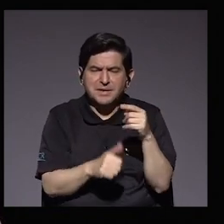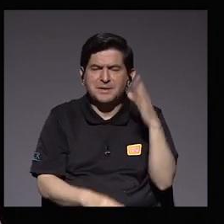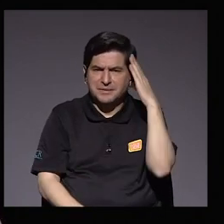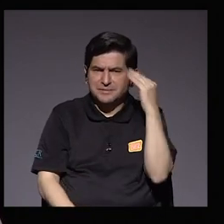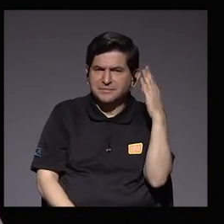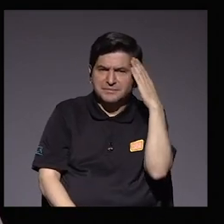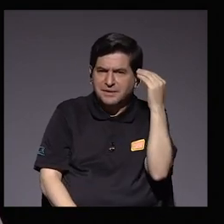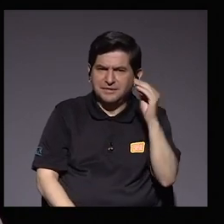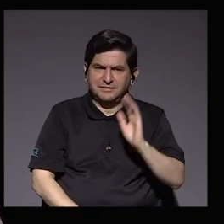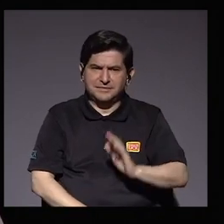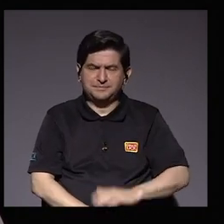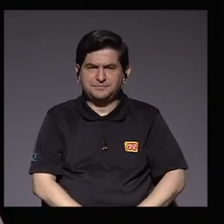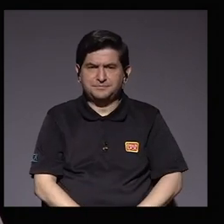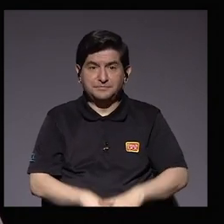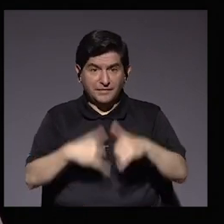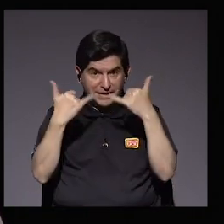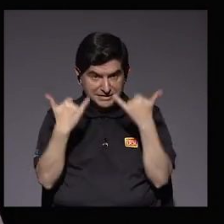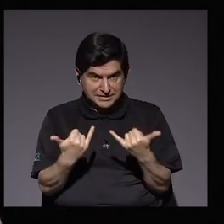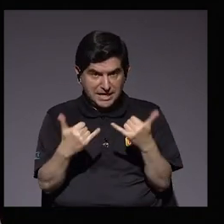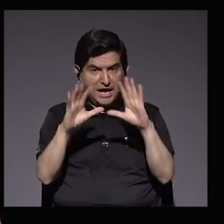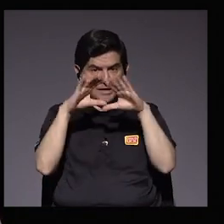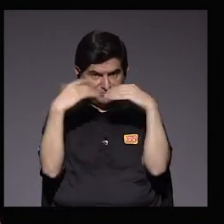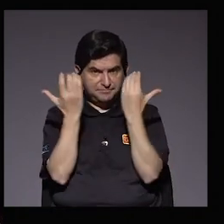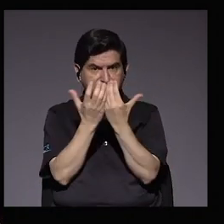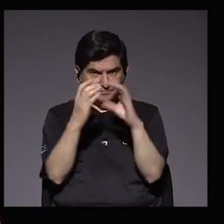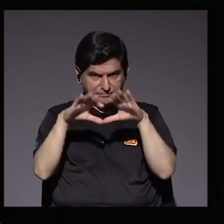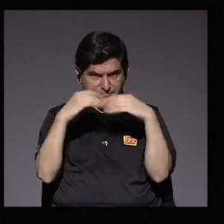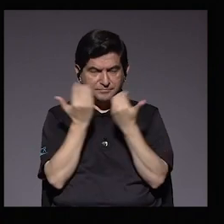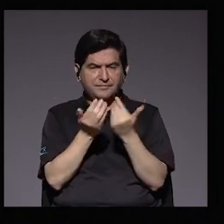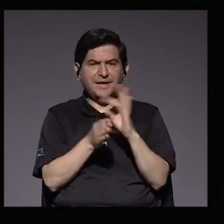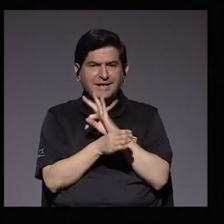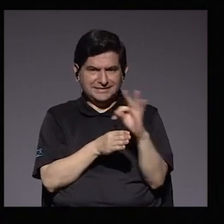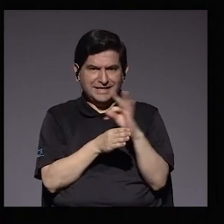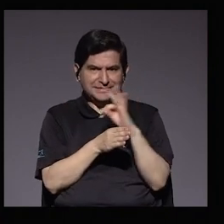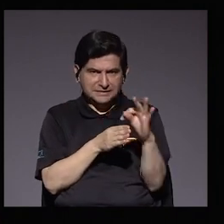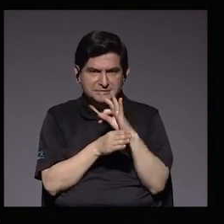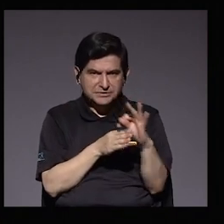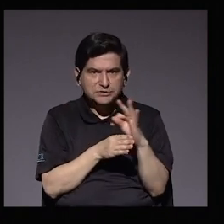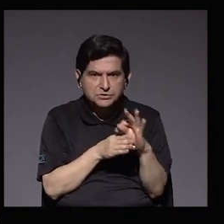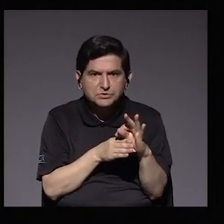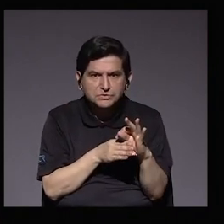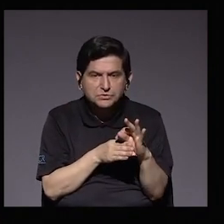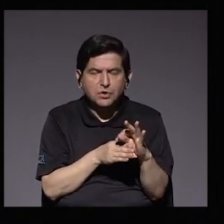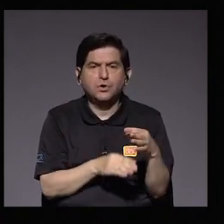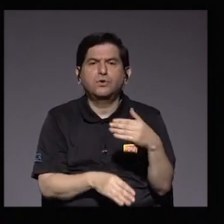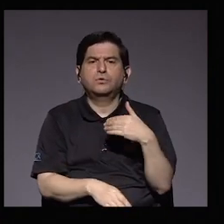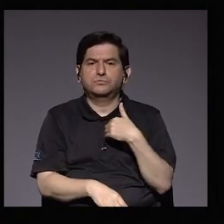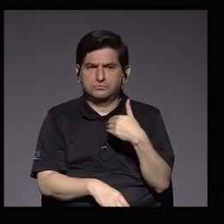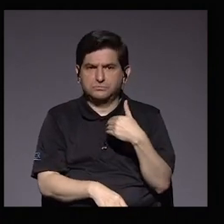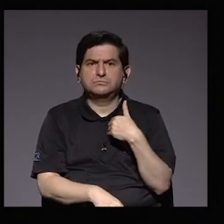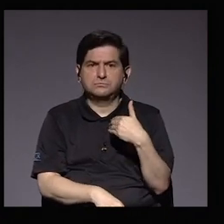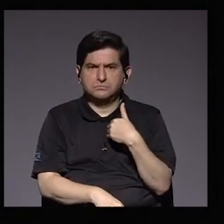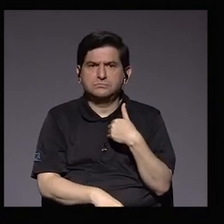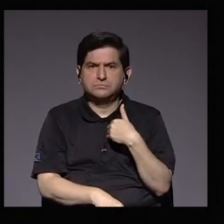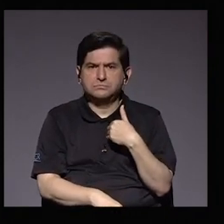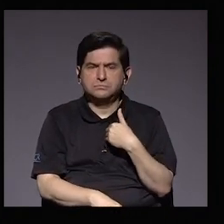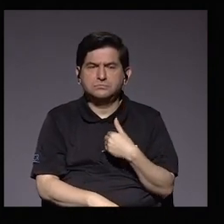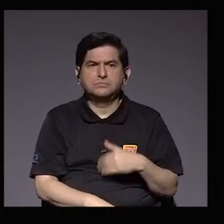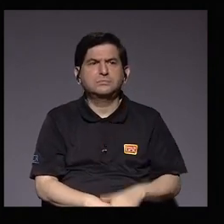experiencia? ¿Ya podrían categorizarse de como un tratamiento que obtiene